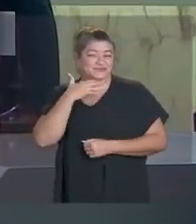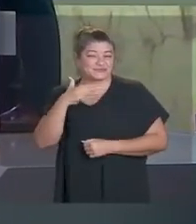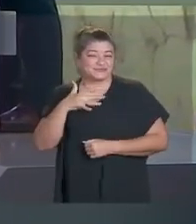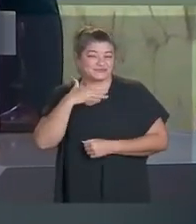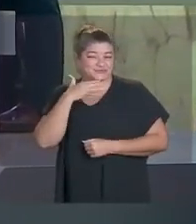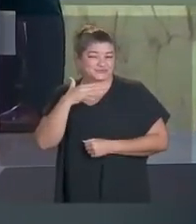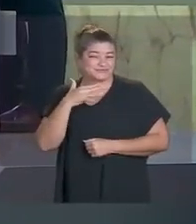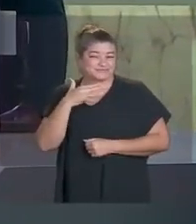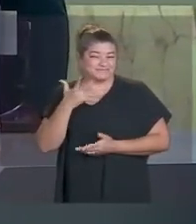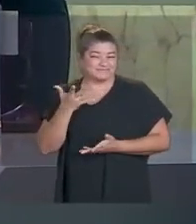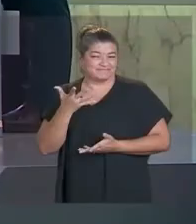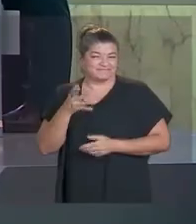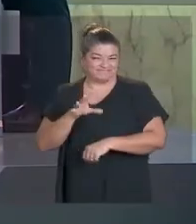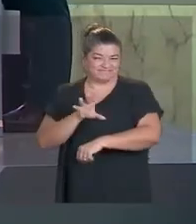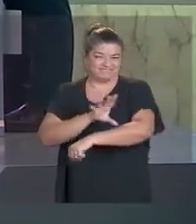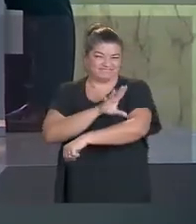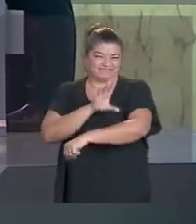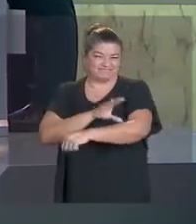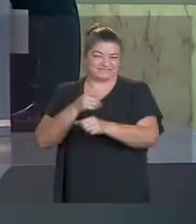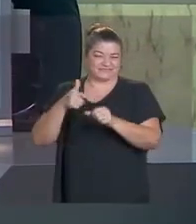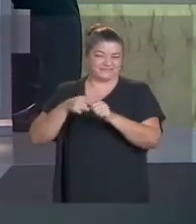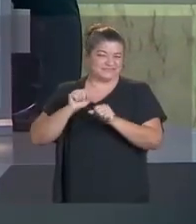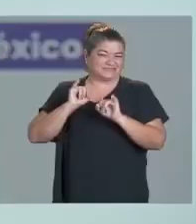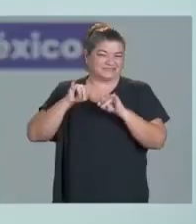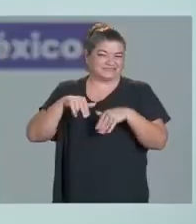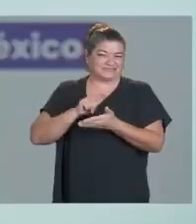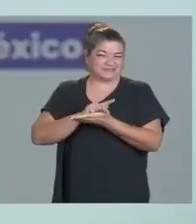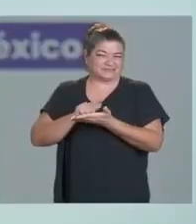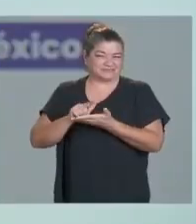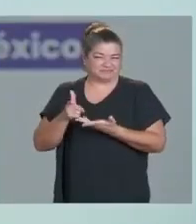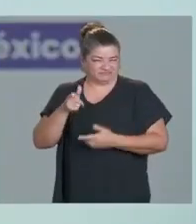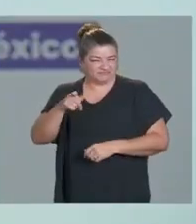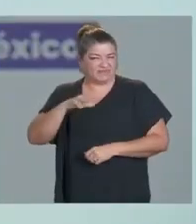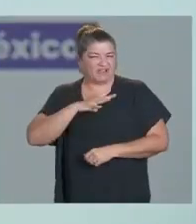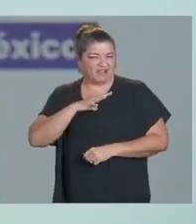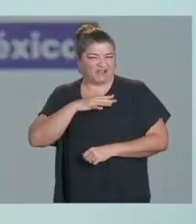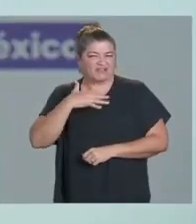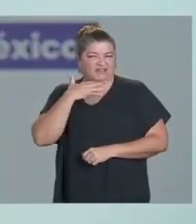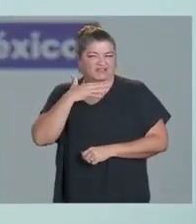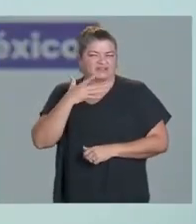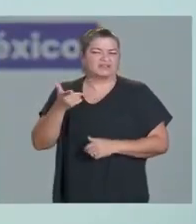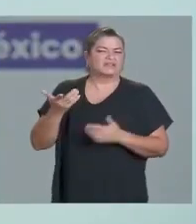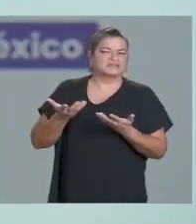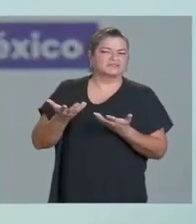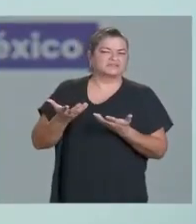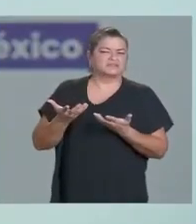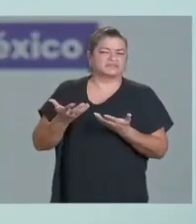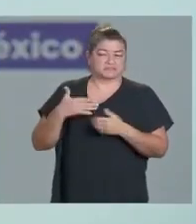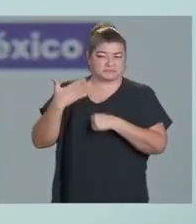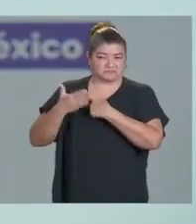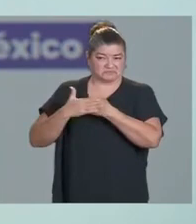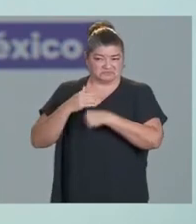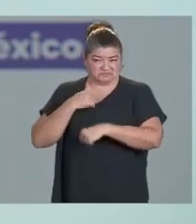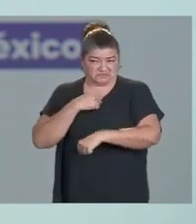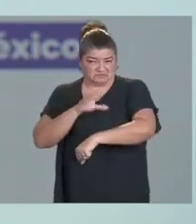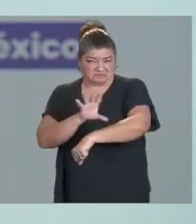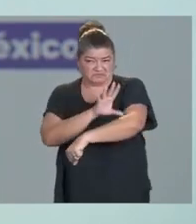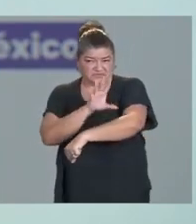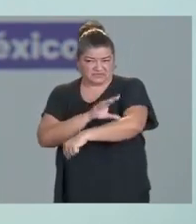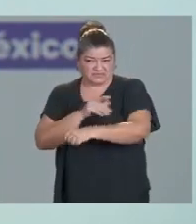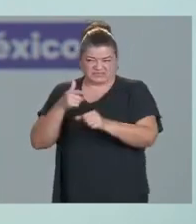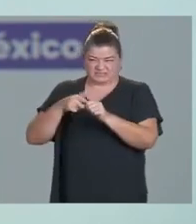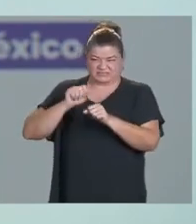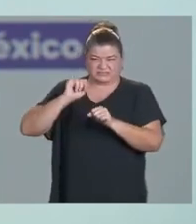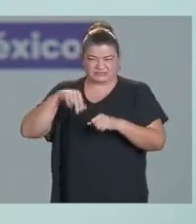estamos haciendo nosotros y lo que vamos a seguir haciendo son energías renovables y al mismo tiempo tener una